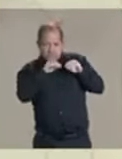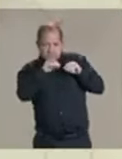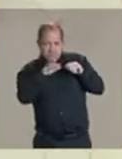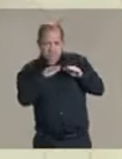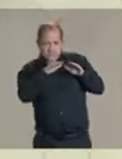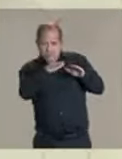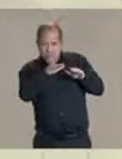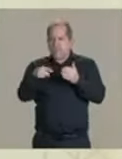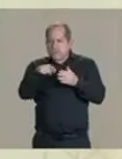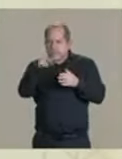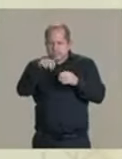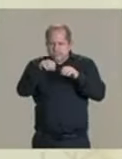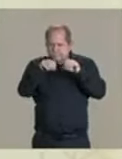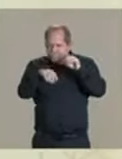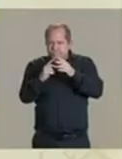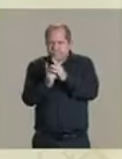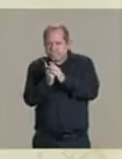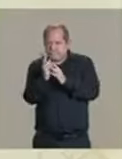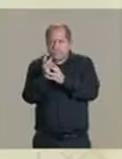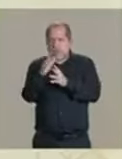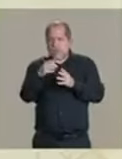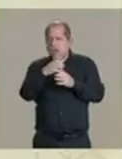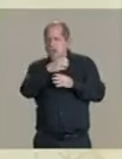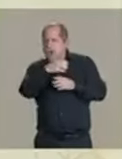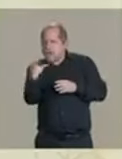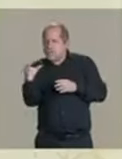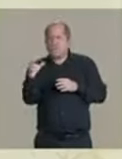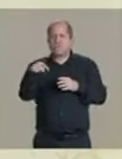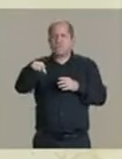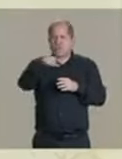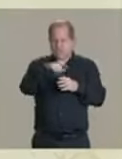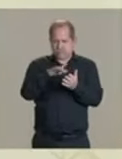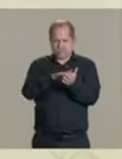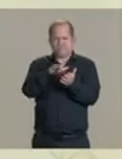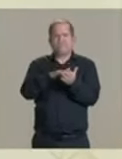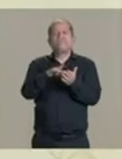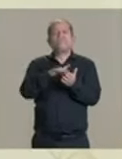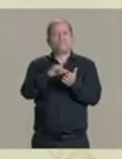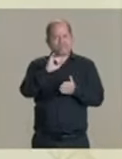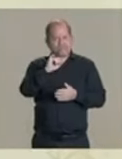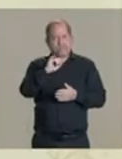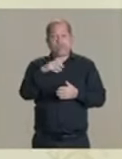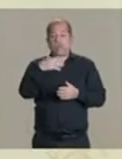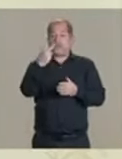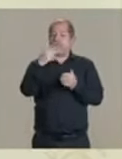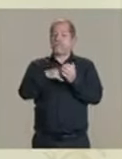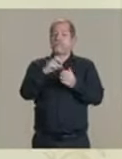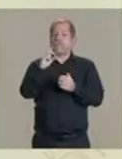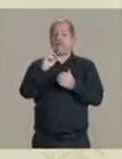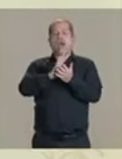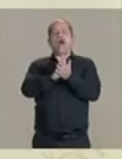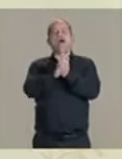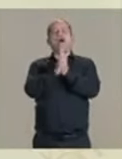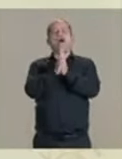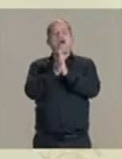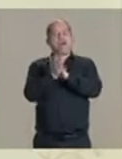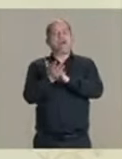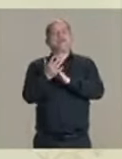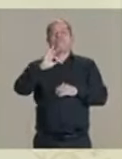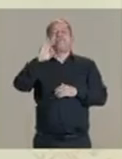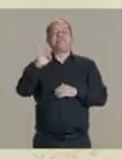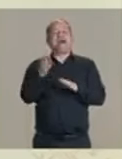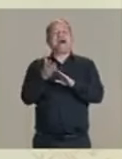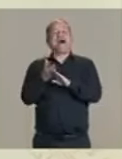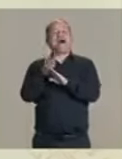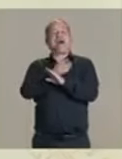el este de los Estados Unidos. Vamos a avanzar en la transición energética al 2030, 50%. Eso lo dijo México en la última